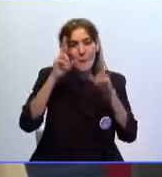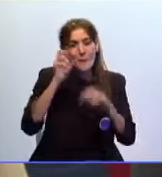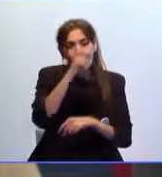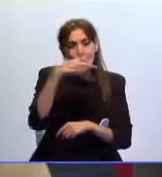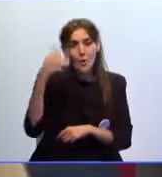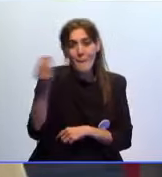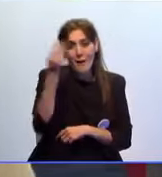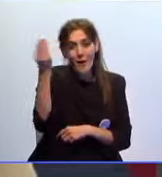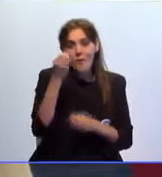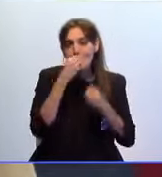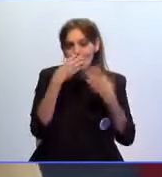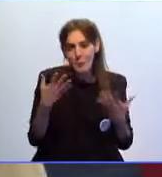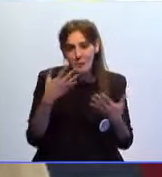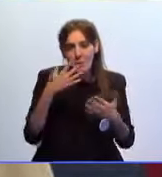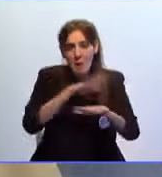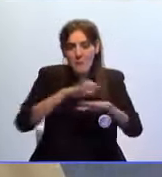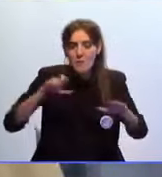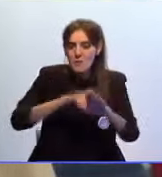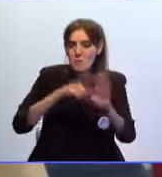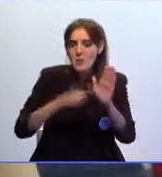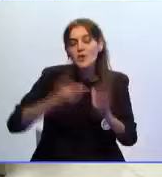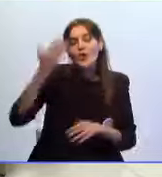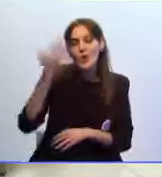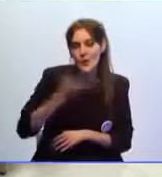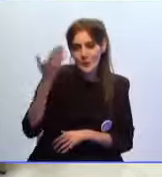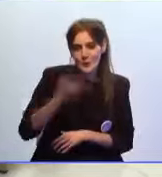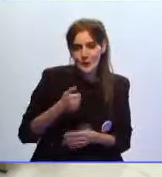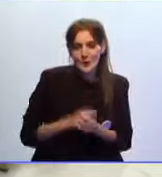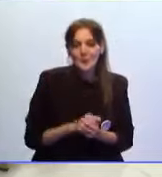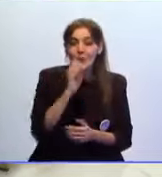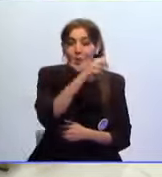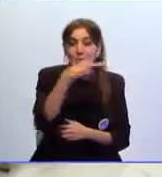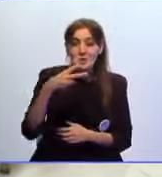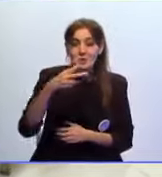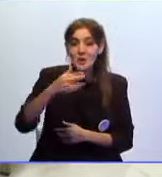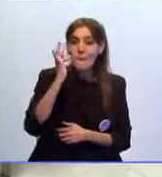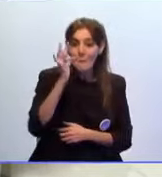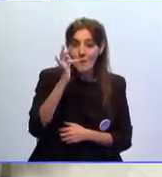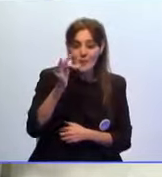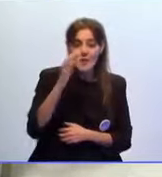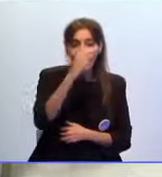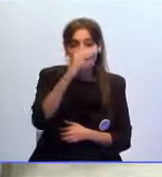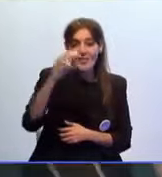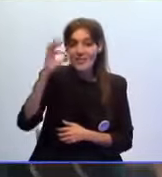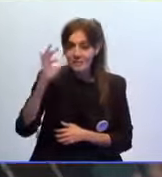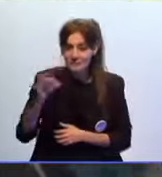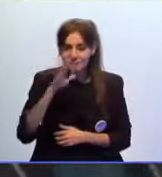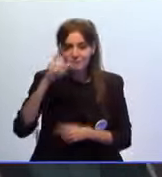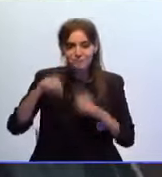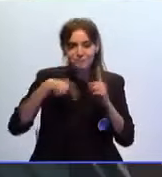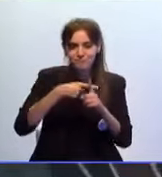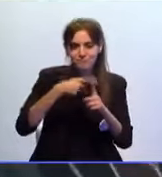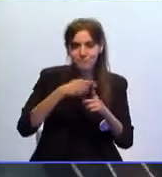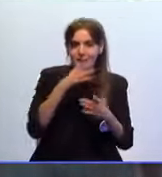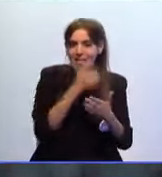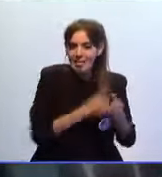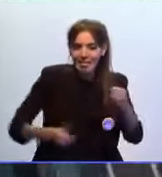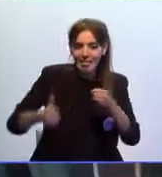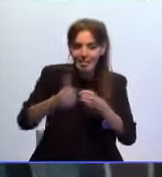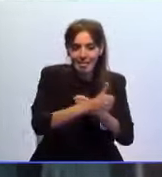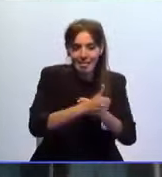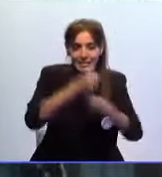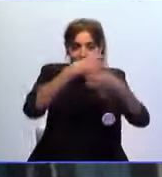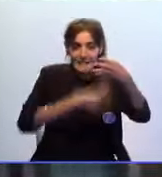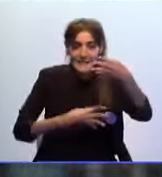decirlo pero bueno tenemos mayoría absoluta y eso es lo que cuenta Un resultado positivo para comisiones obreras que se ha puesto por tanto también en cabeza